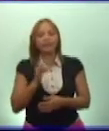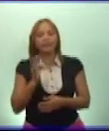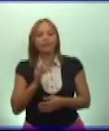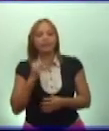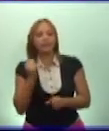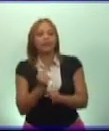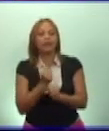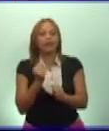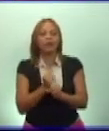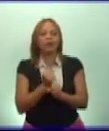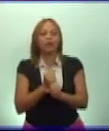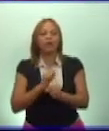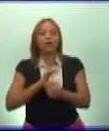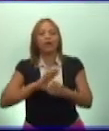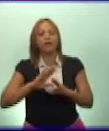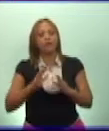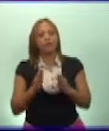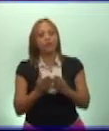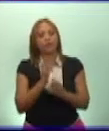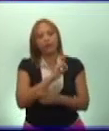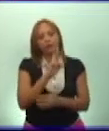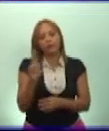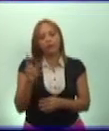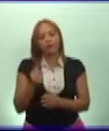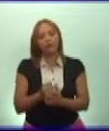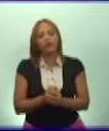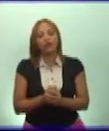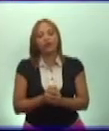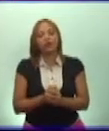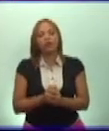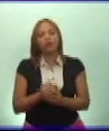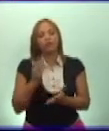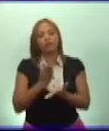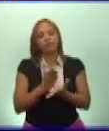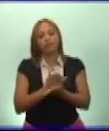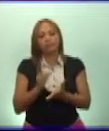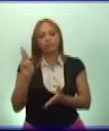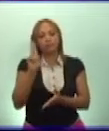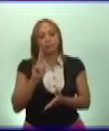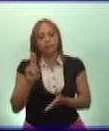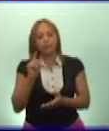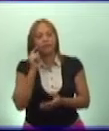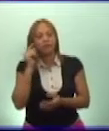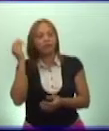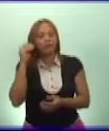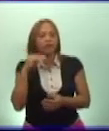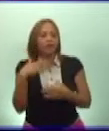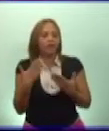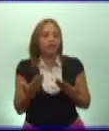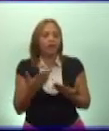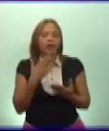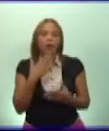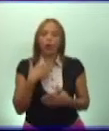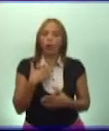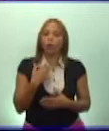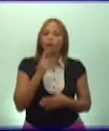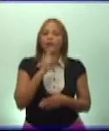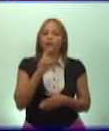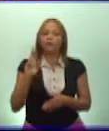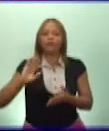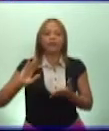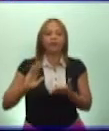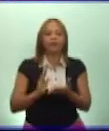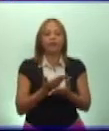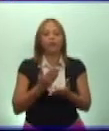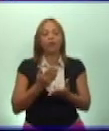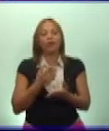Y durante el estudio de esta unidad han conocido cómo nuestra revolución eliminó la explotación de